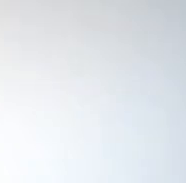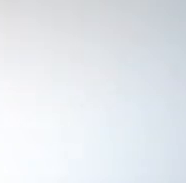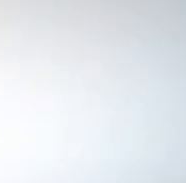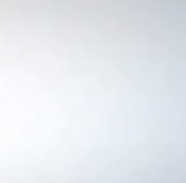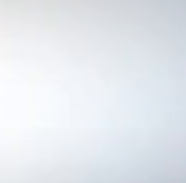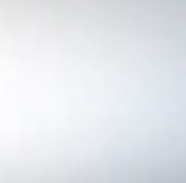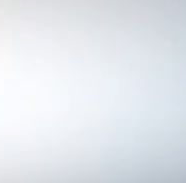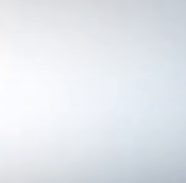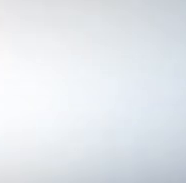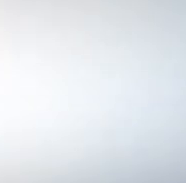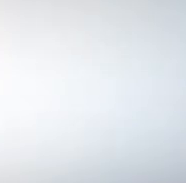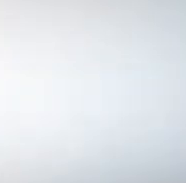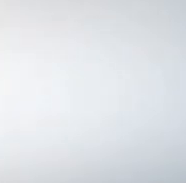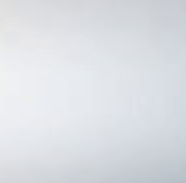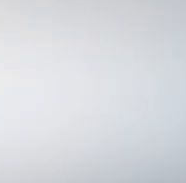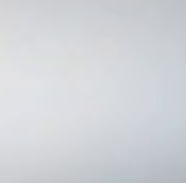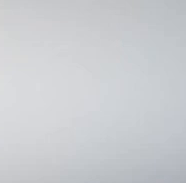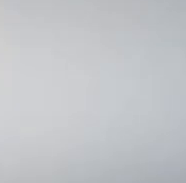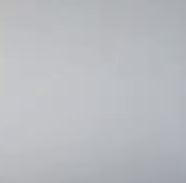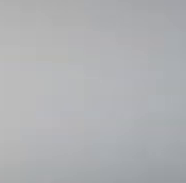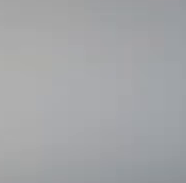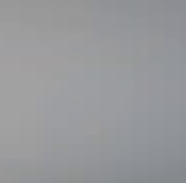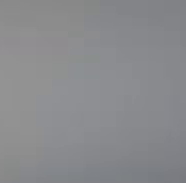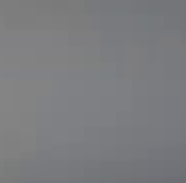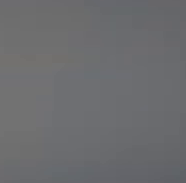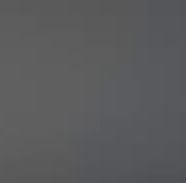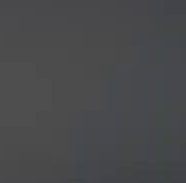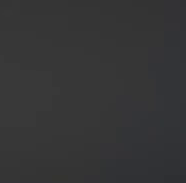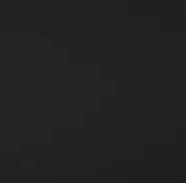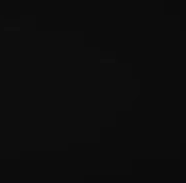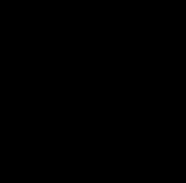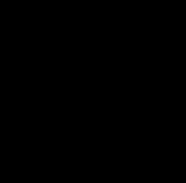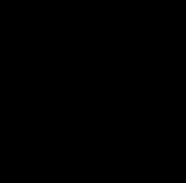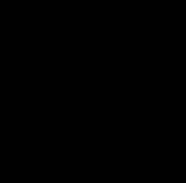¡Suscríbete ¡Suscríbete al canal!